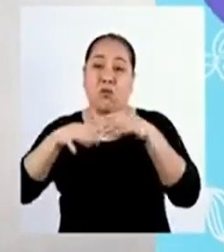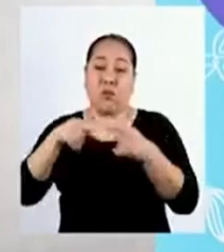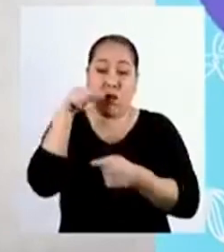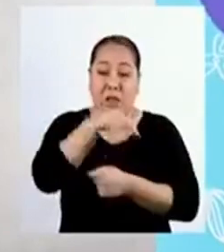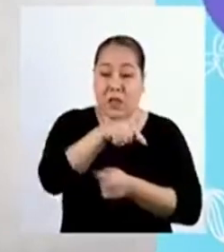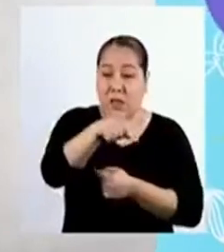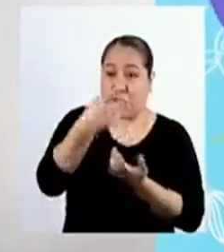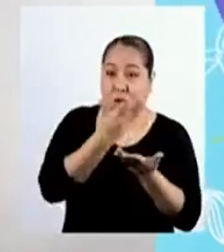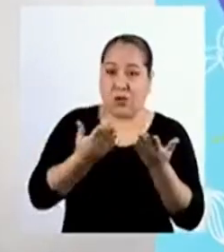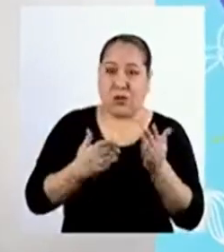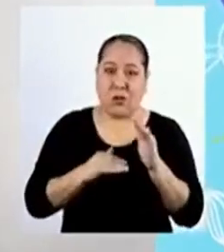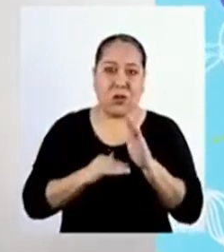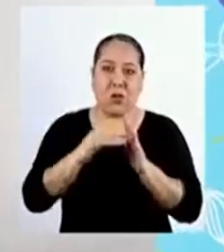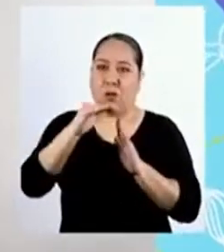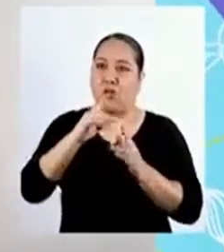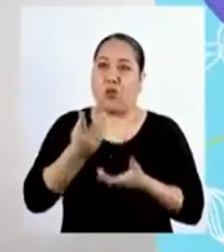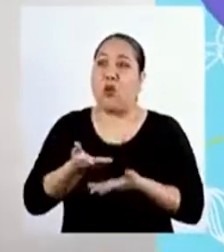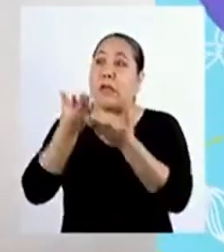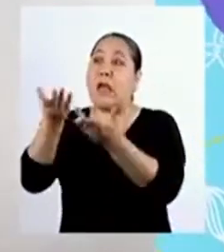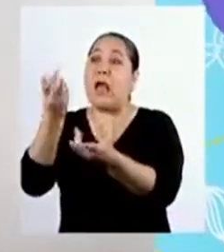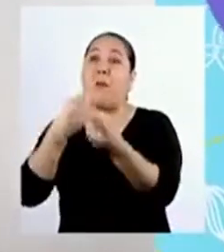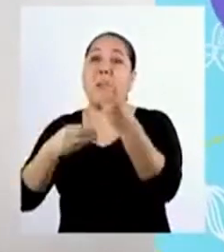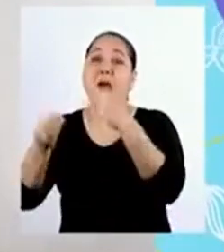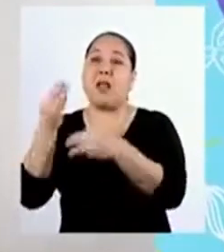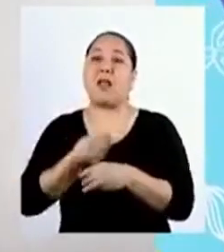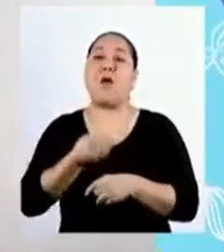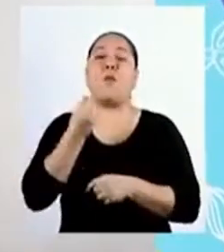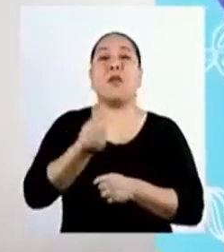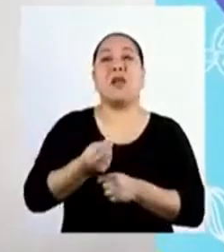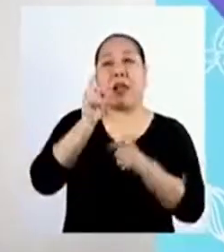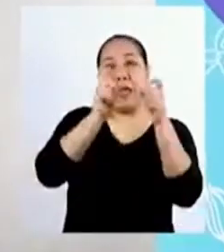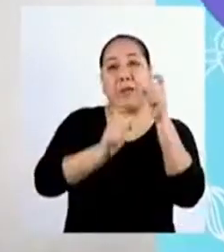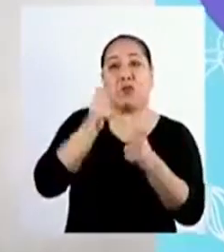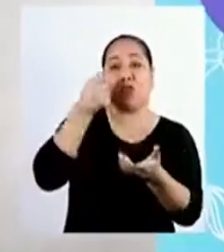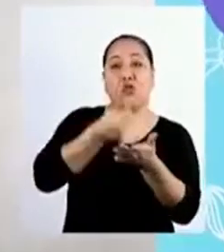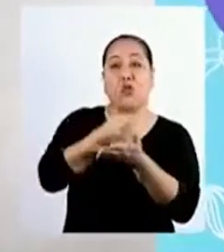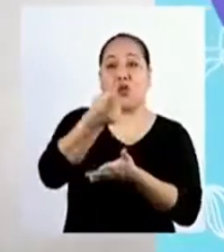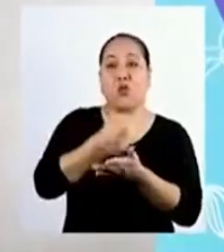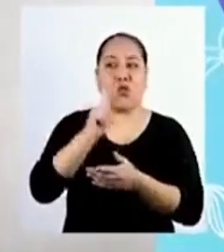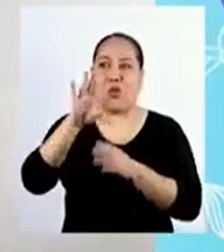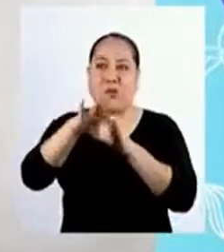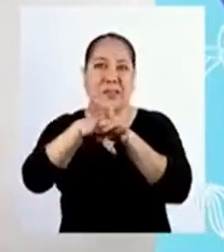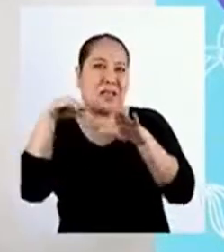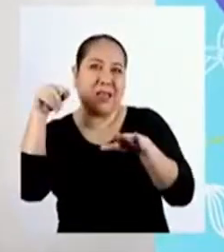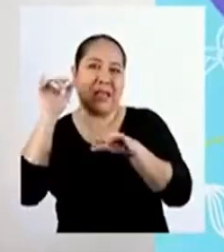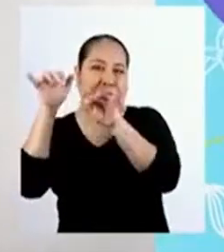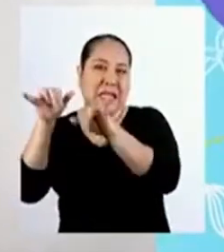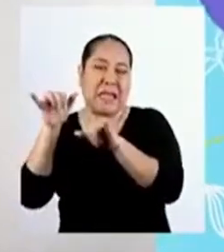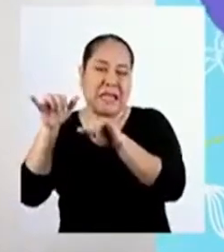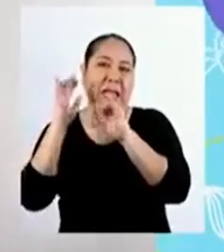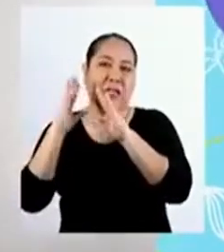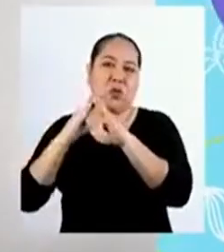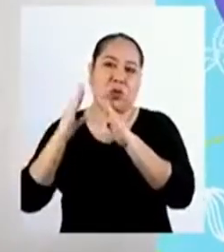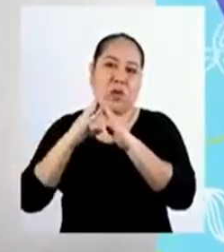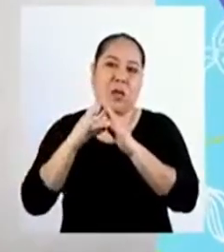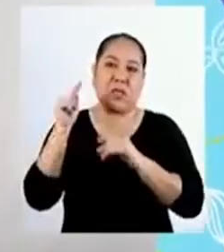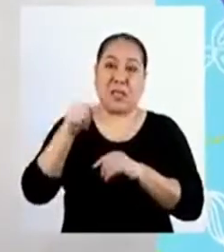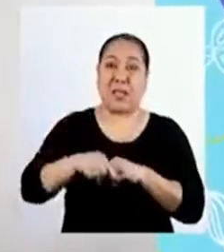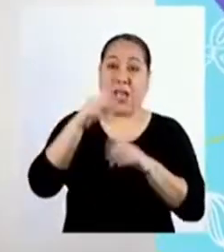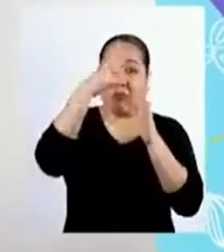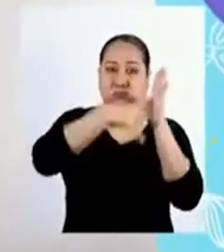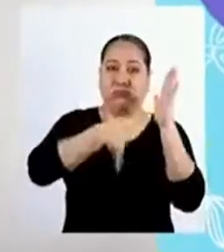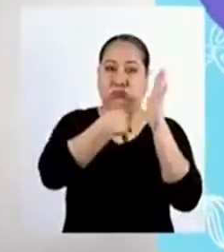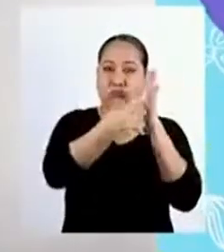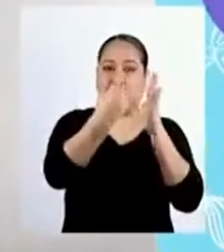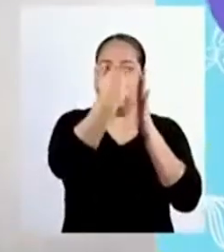producíamos no llegaron a los mercados de la región, pues las personas que nos compraban no podían salir debido a la cuarentena y al toque de